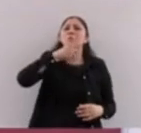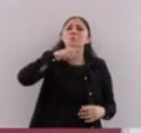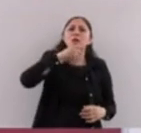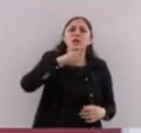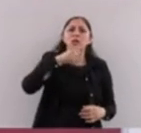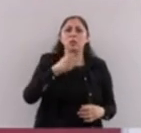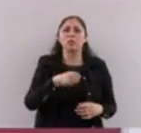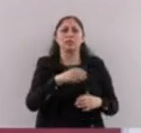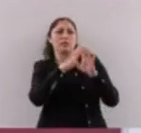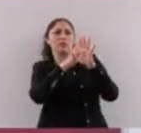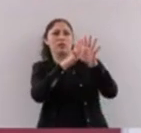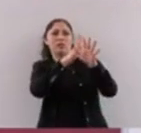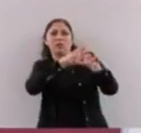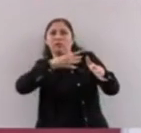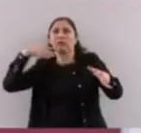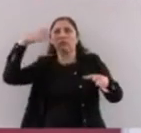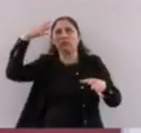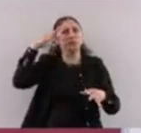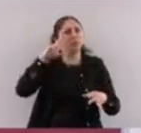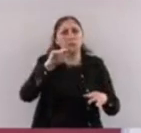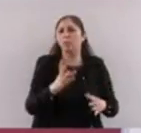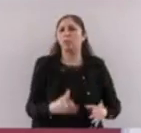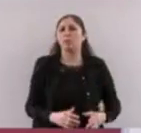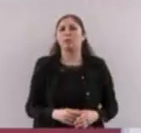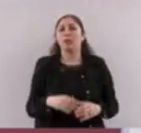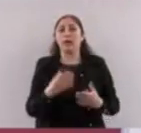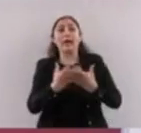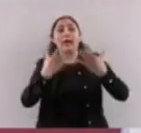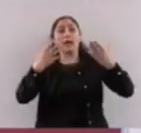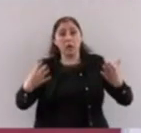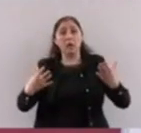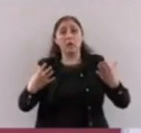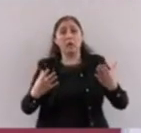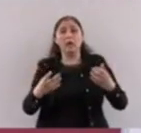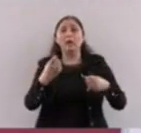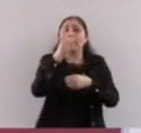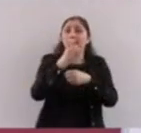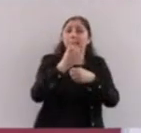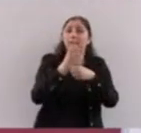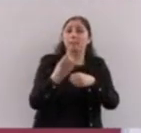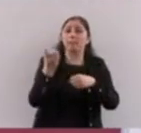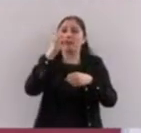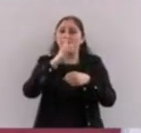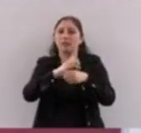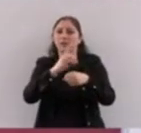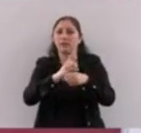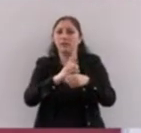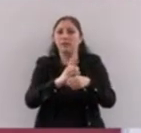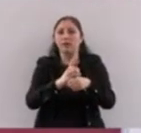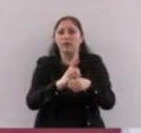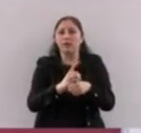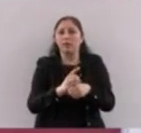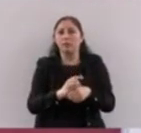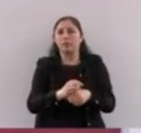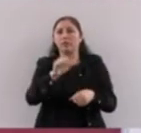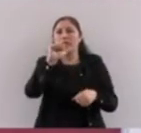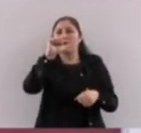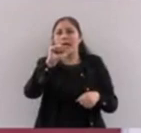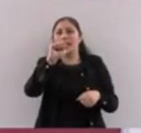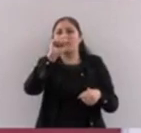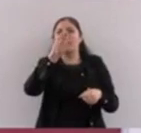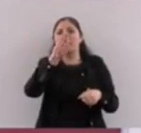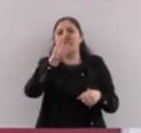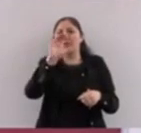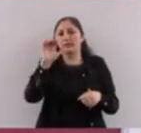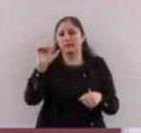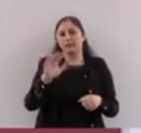mayores. Entonces, ahora se decidió que se va a dispersar el primer día la A y la B, el segundo día la C y la